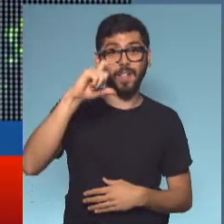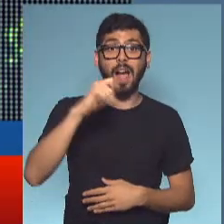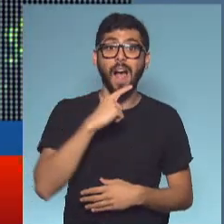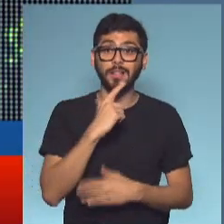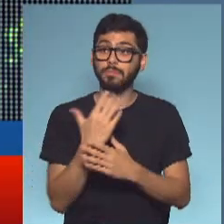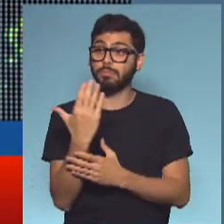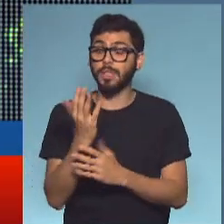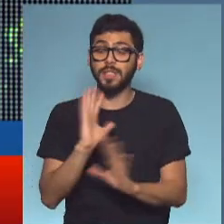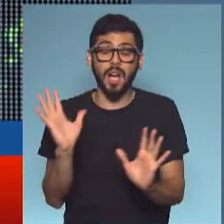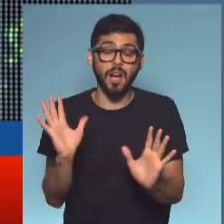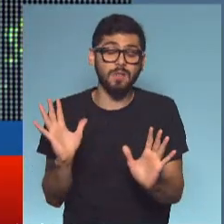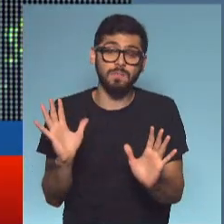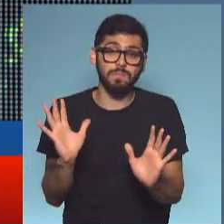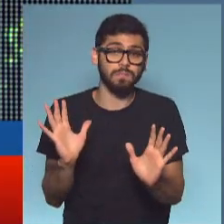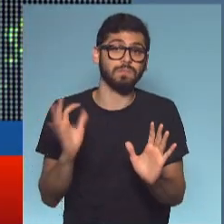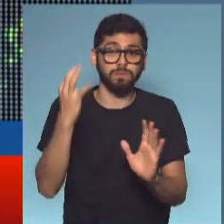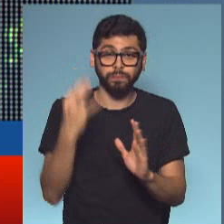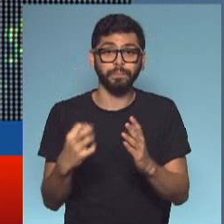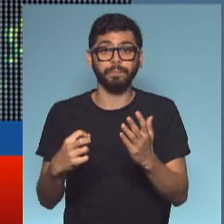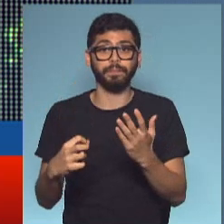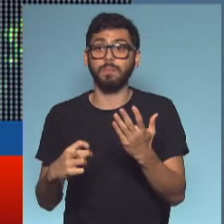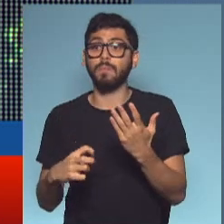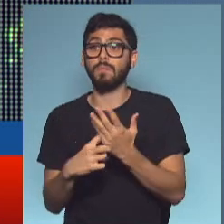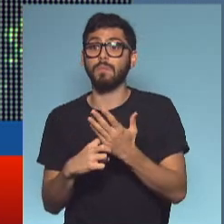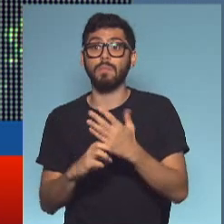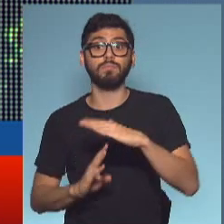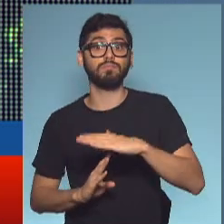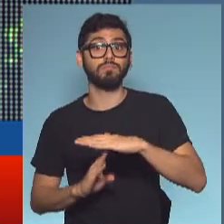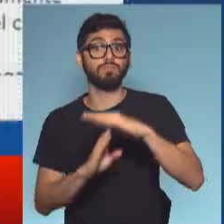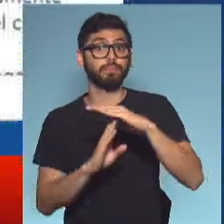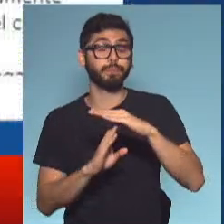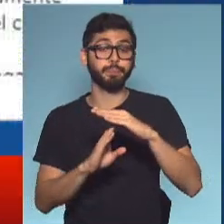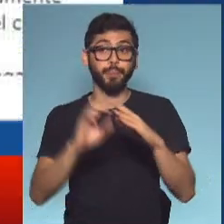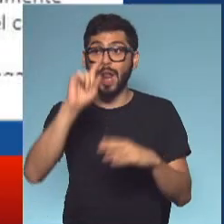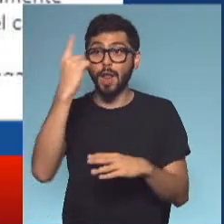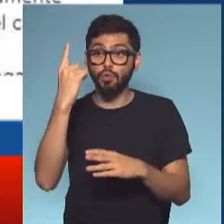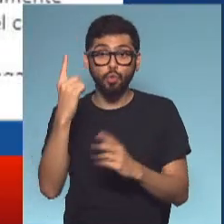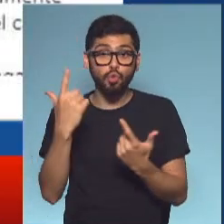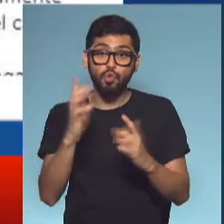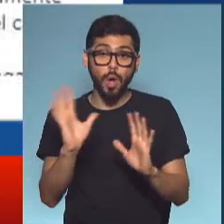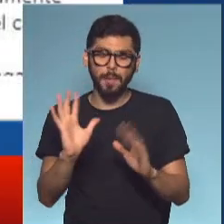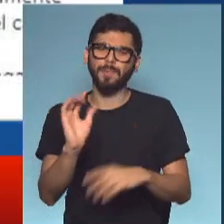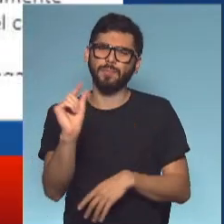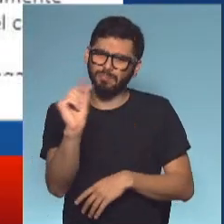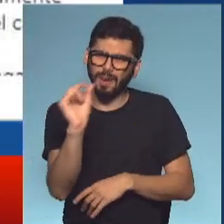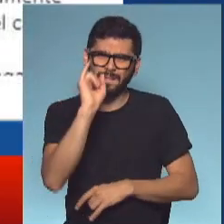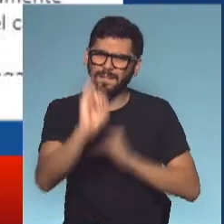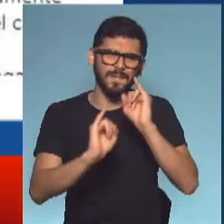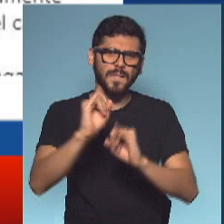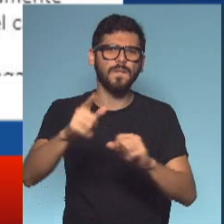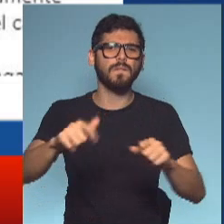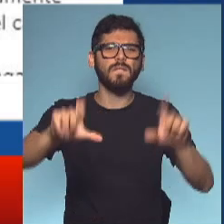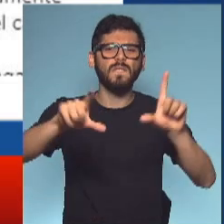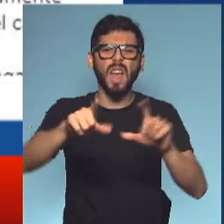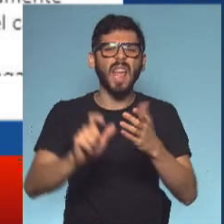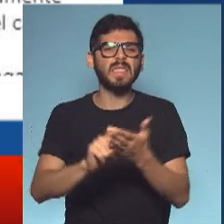virtualmente no hay candidato para la Procuración General de la Nación. Tenemos un segundo, vamos a ver qué es lo que posteó